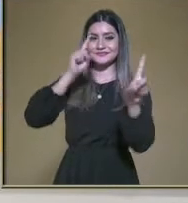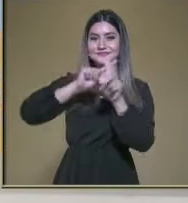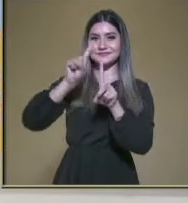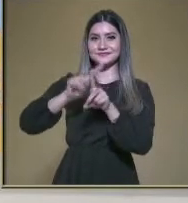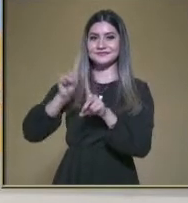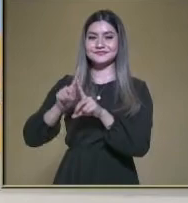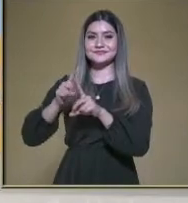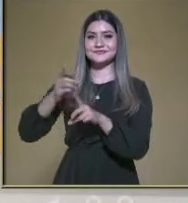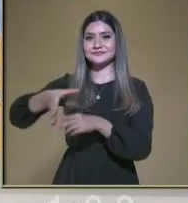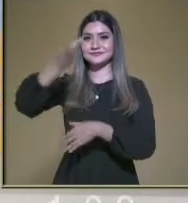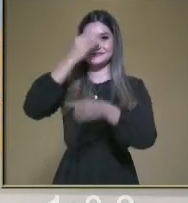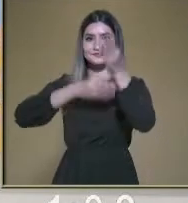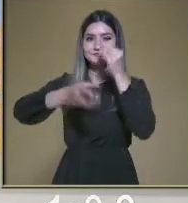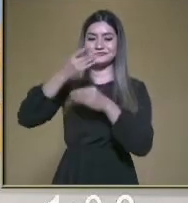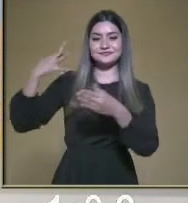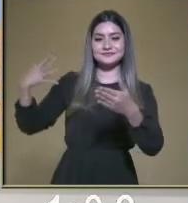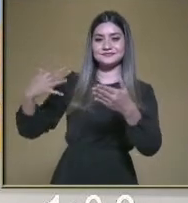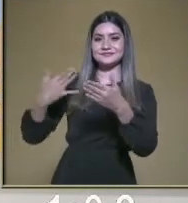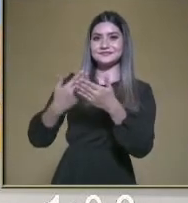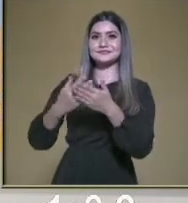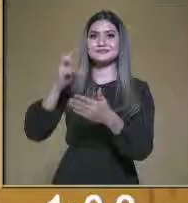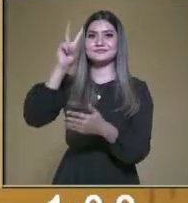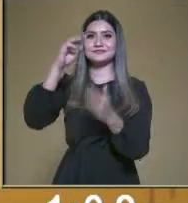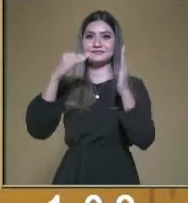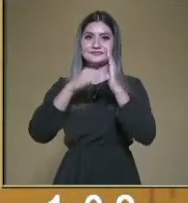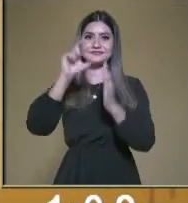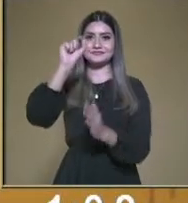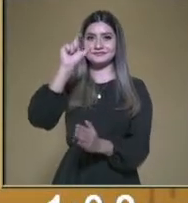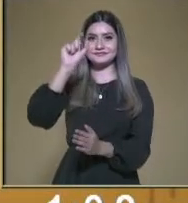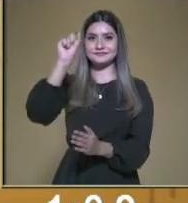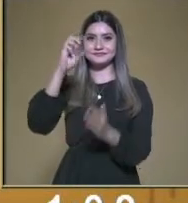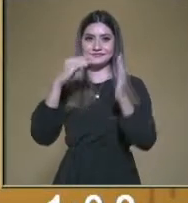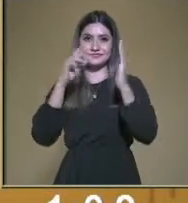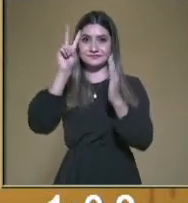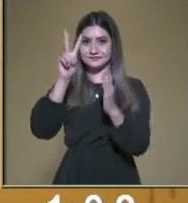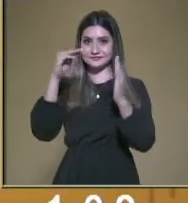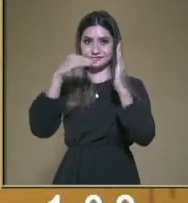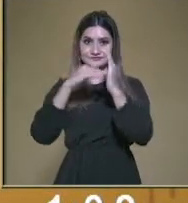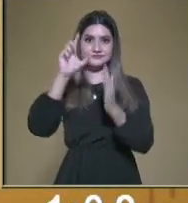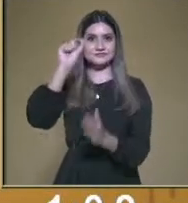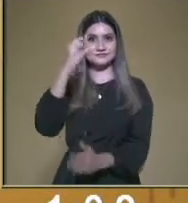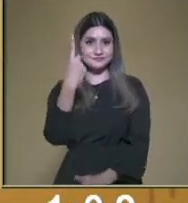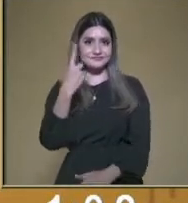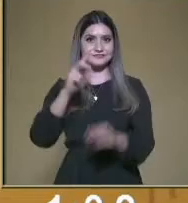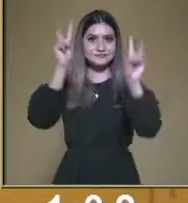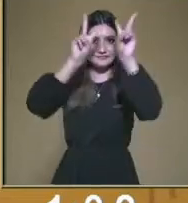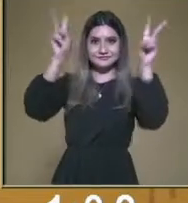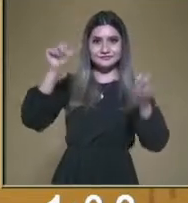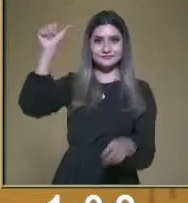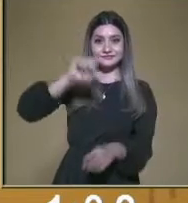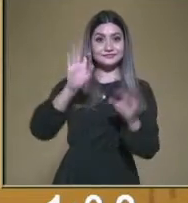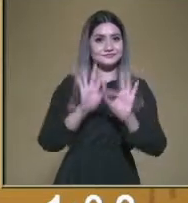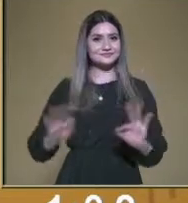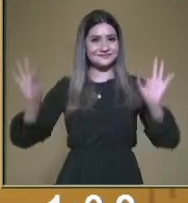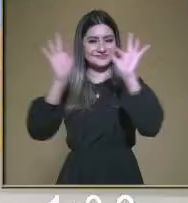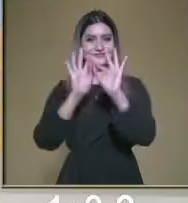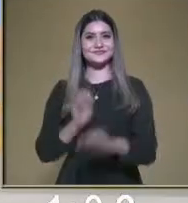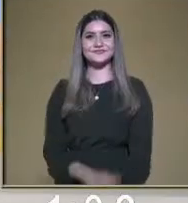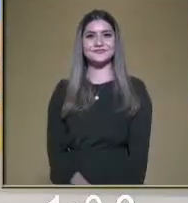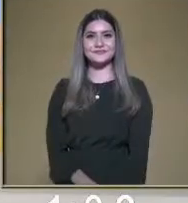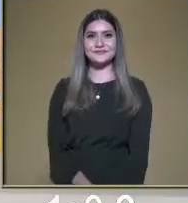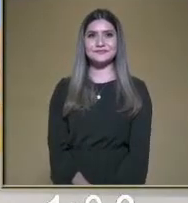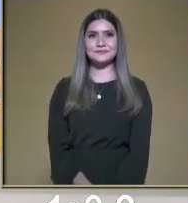que viste durante el ciclo escolar 2020-2021. El día de hoy repasaremos un tema muy especial. Así es, y